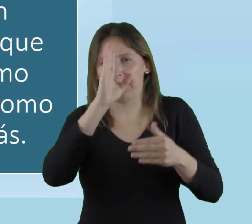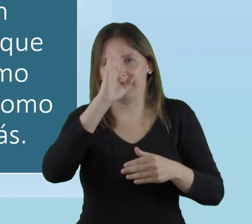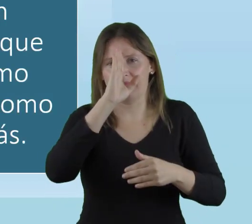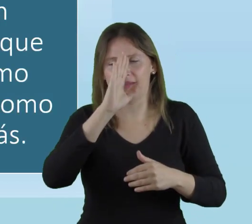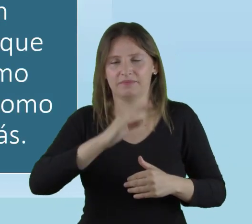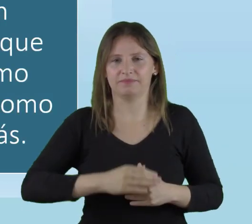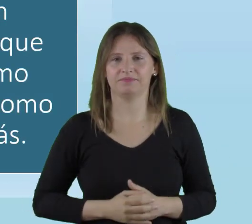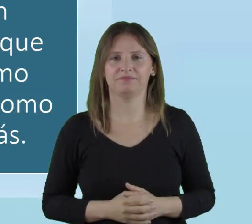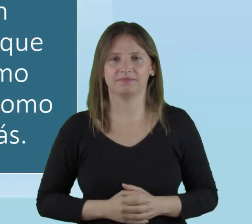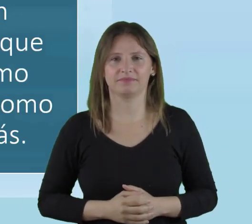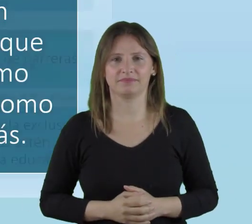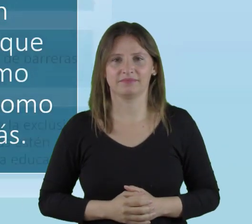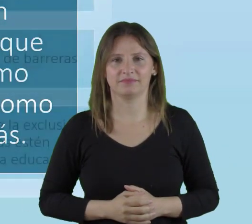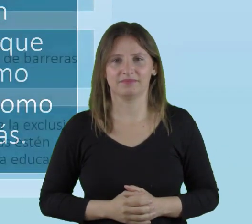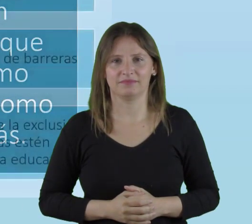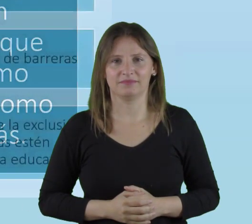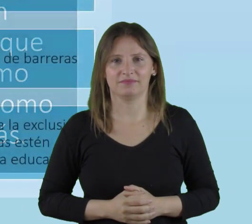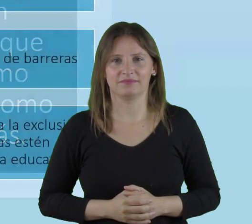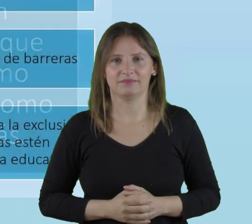aprendan.